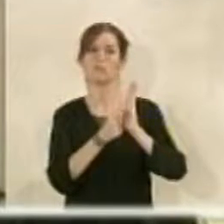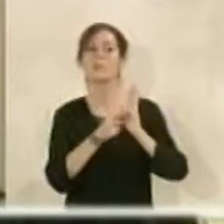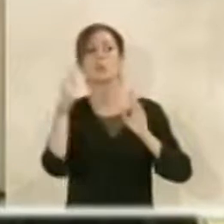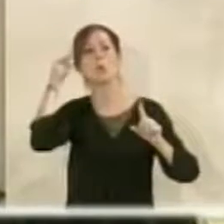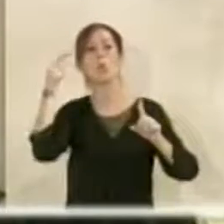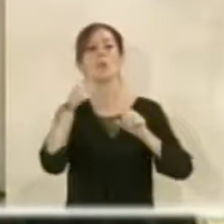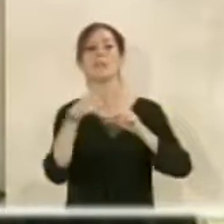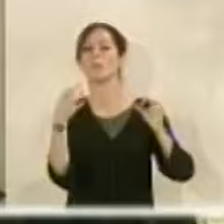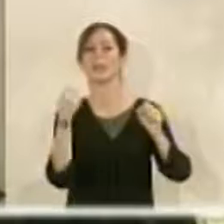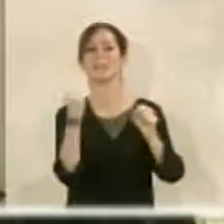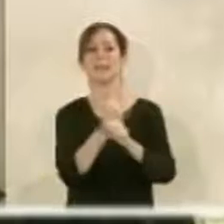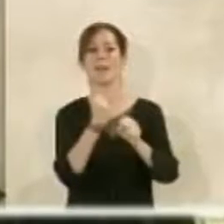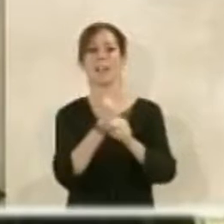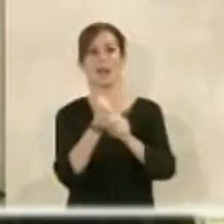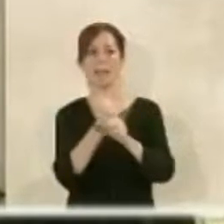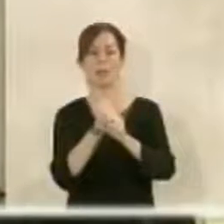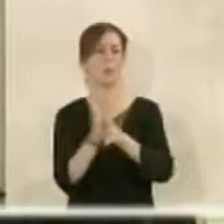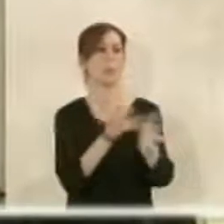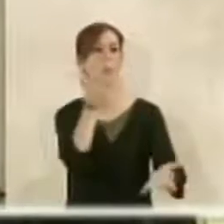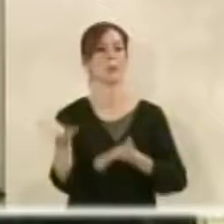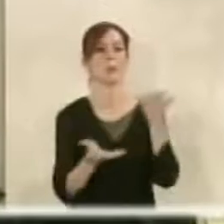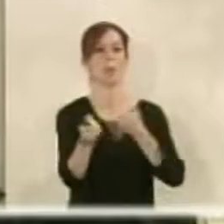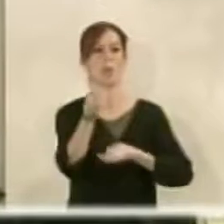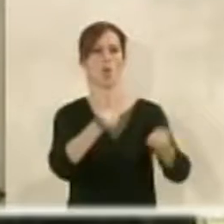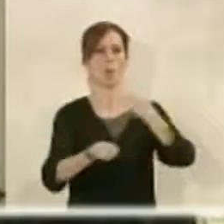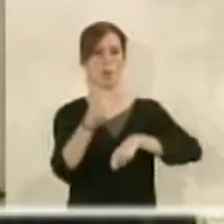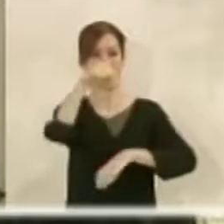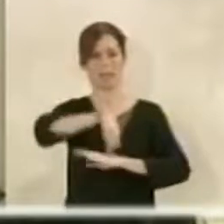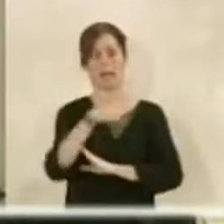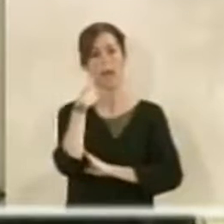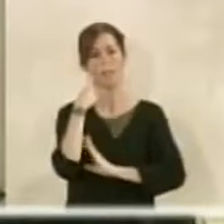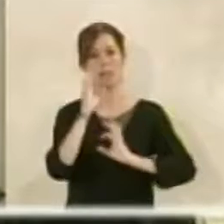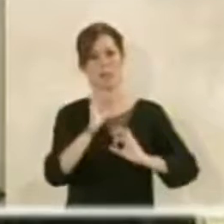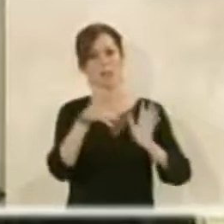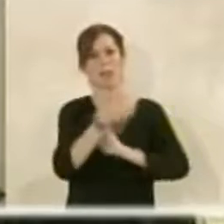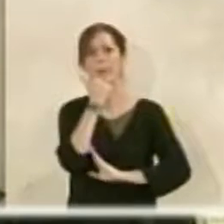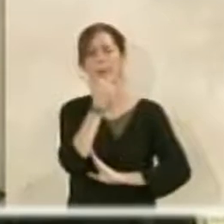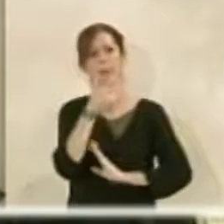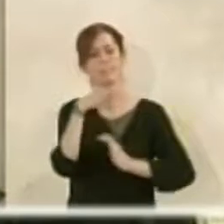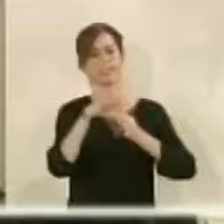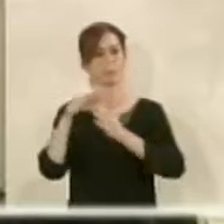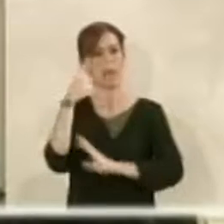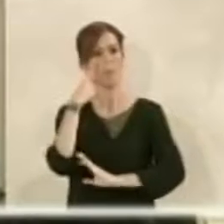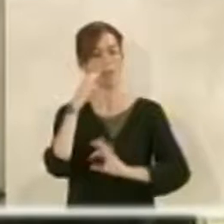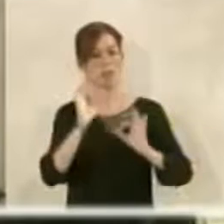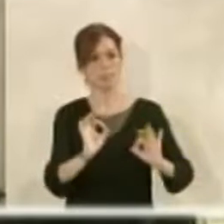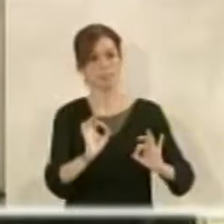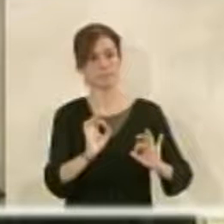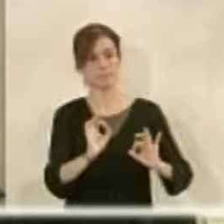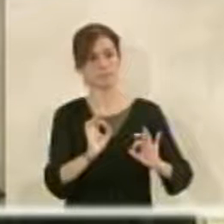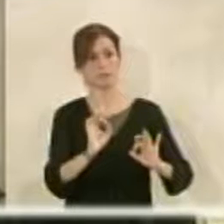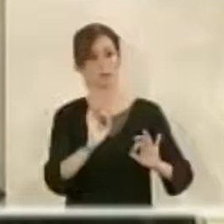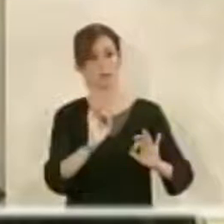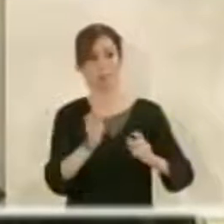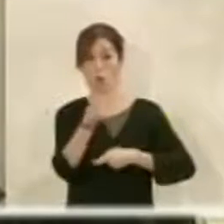trabajar en la potencialidad comercial de la ciudad. Yo creo que era un reto importante para Almería. Creo que ese reto